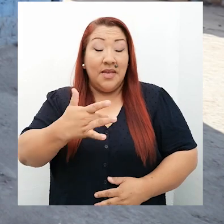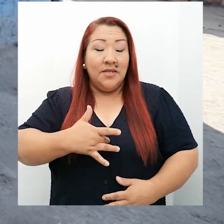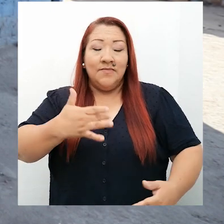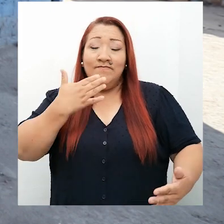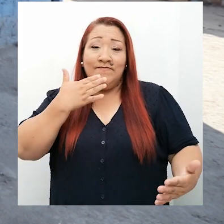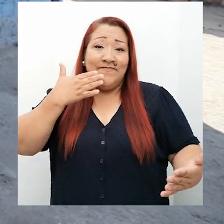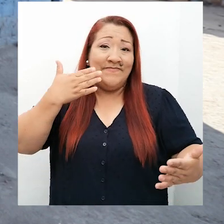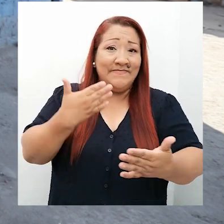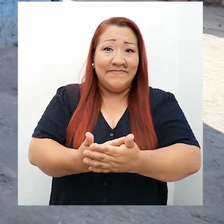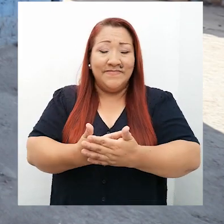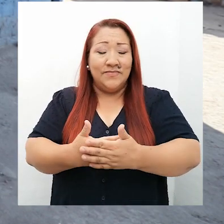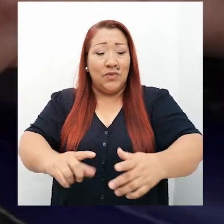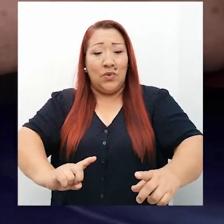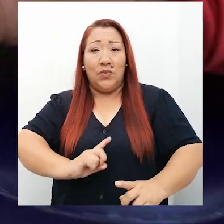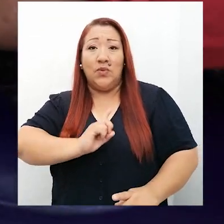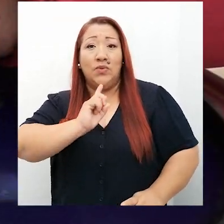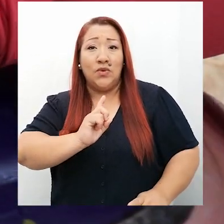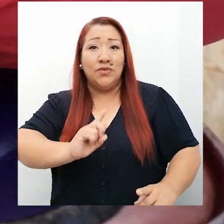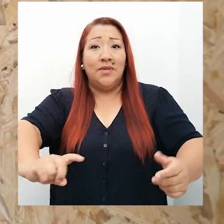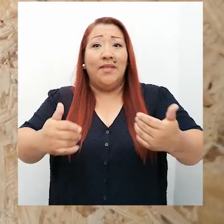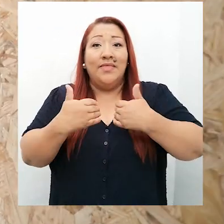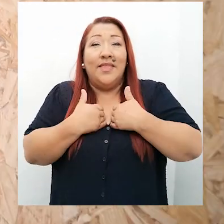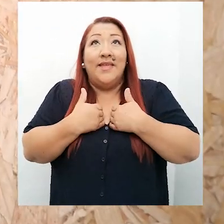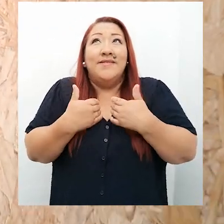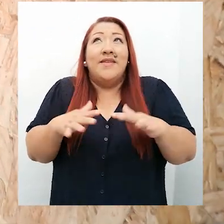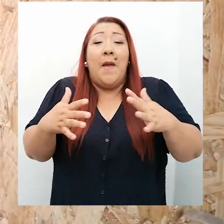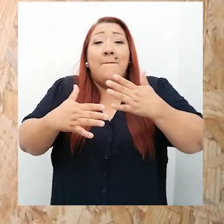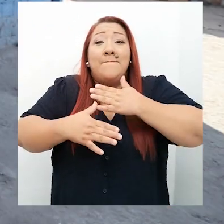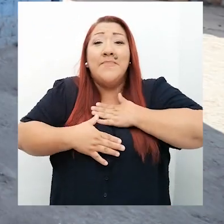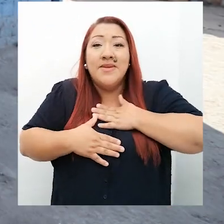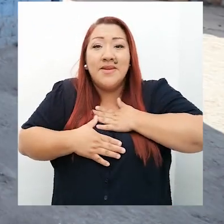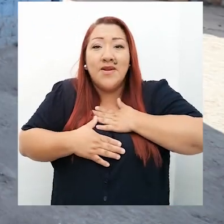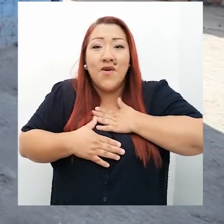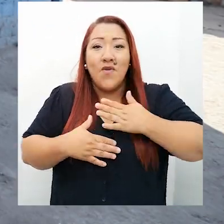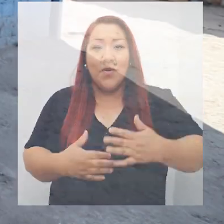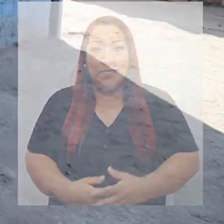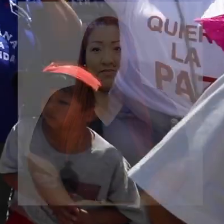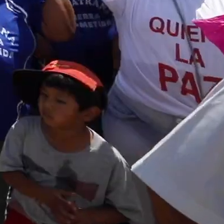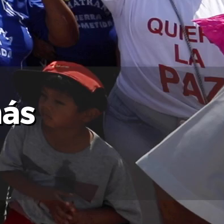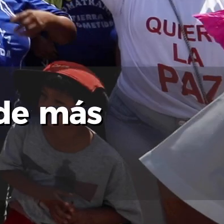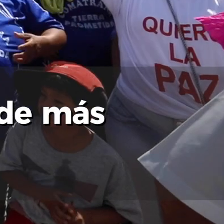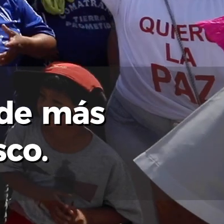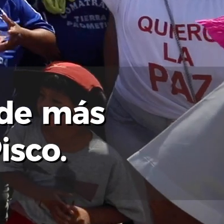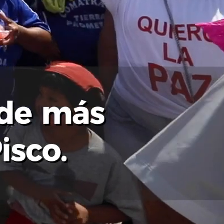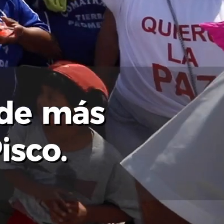Me siento agradecida, orgullosa de tener lo que es mío.